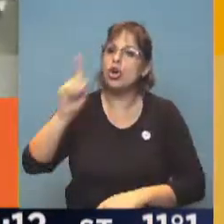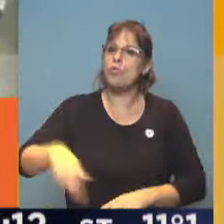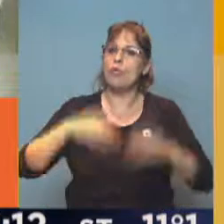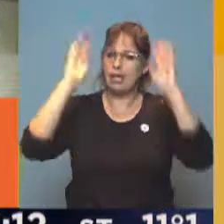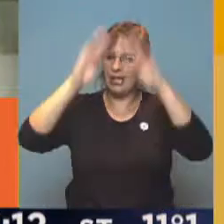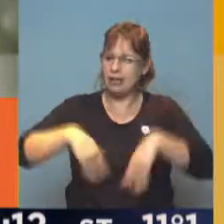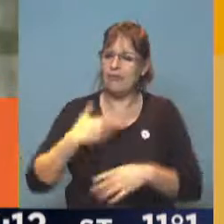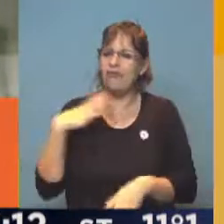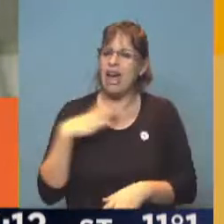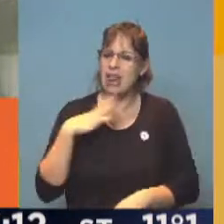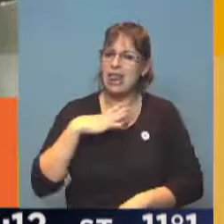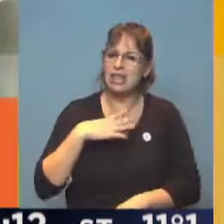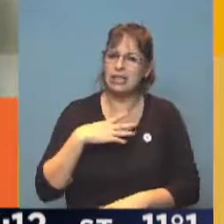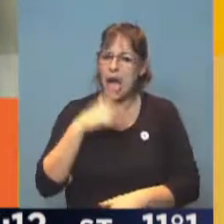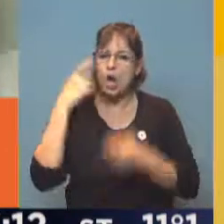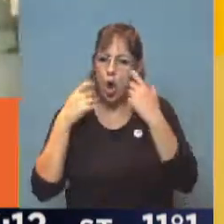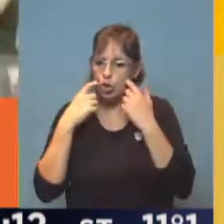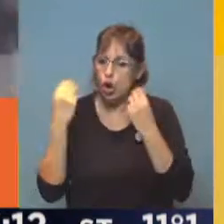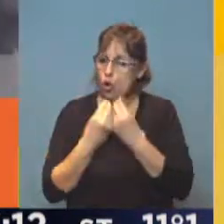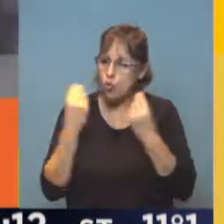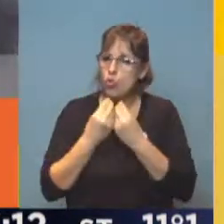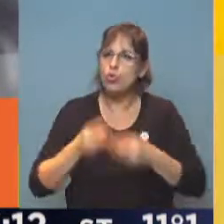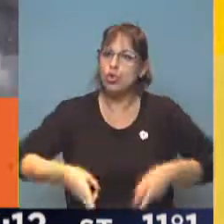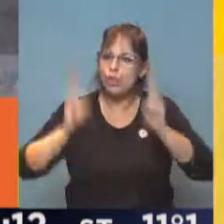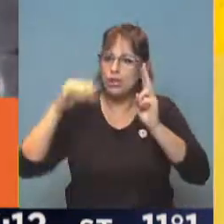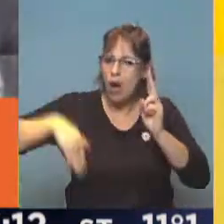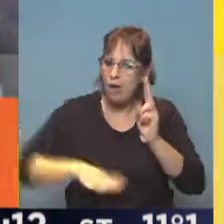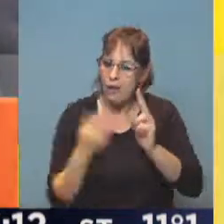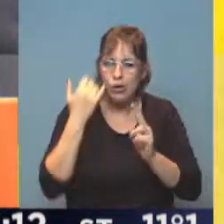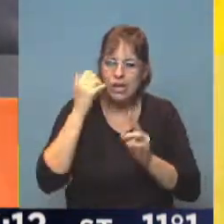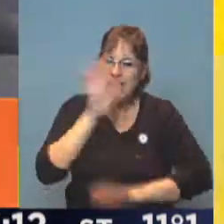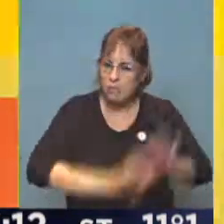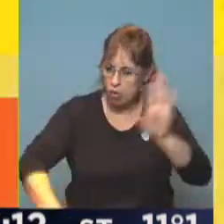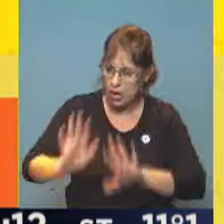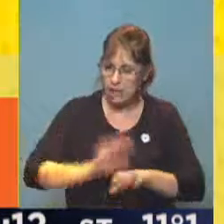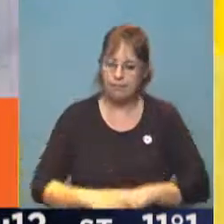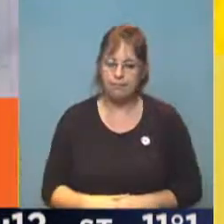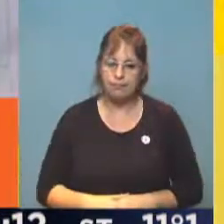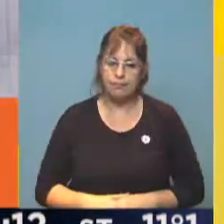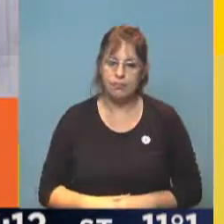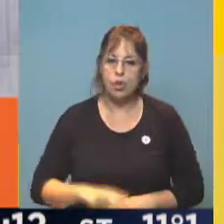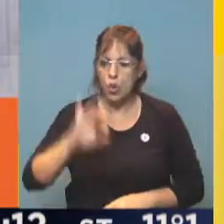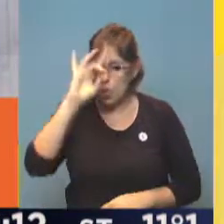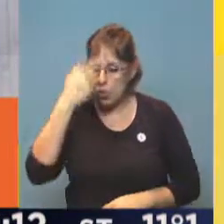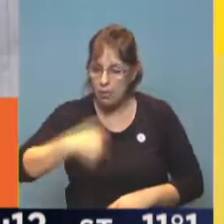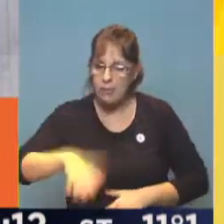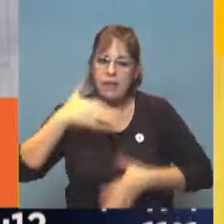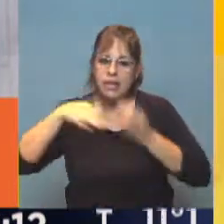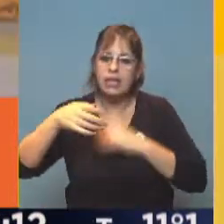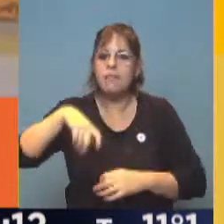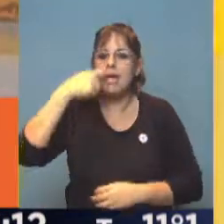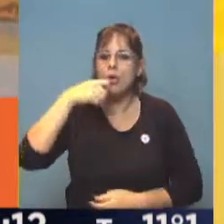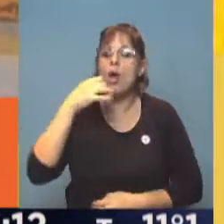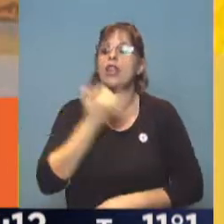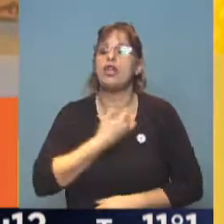negligencia, ya que varios pisos inferiores estaban siendo remodelados. Uruguay venderá marihuana en